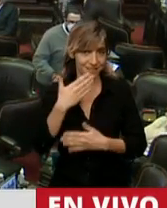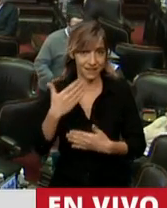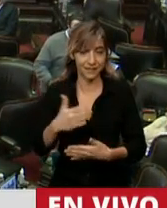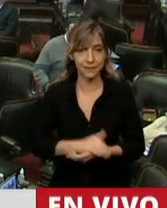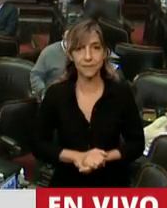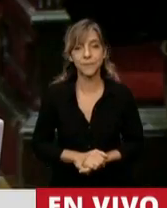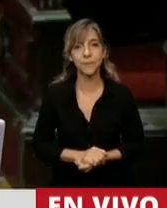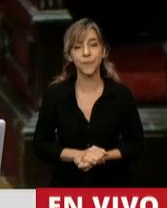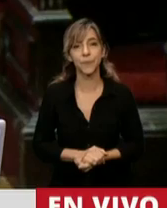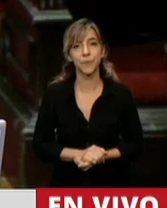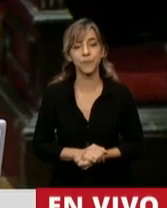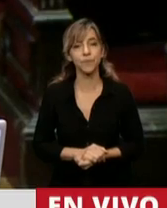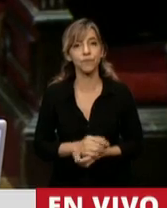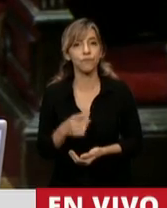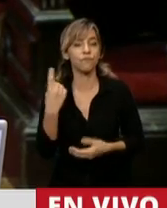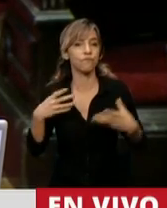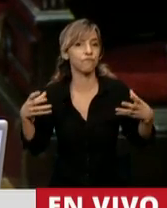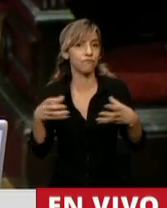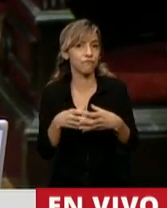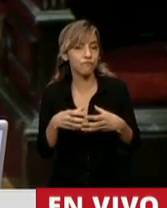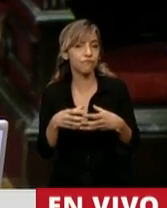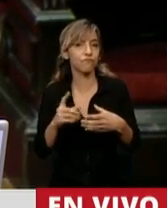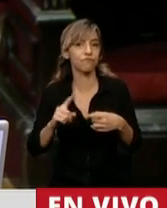Desde el PRO y desde Juntos por el Cambio,